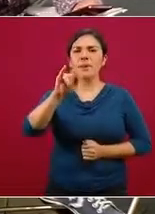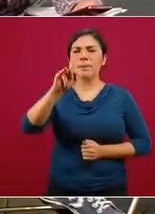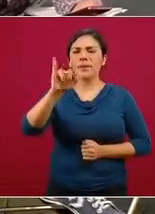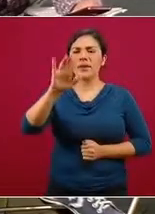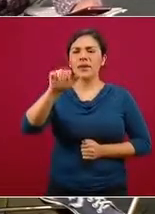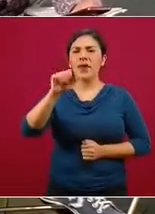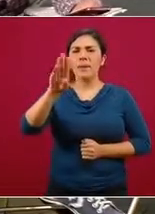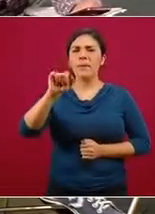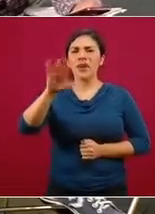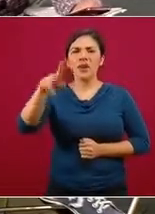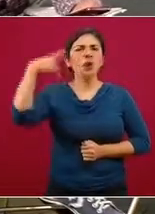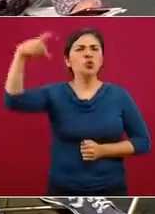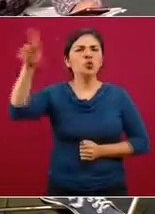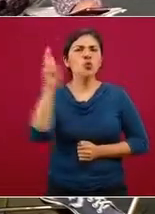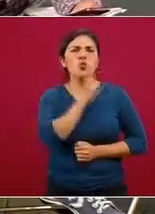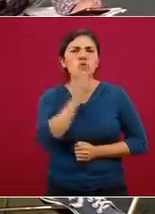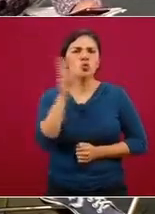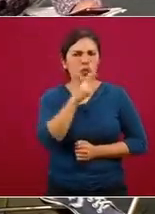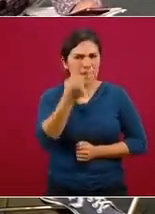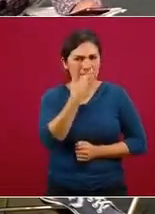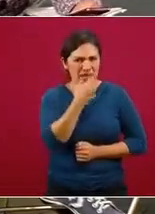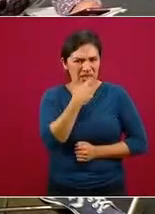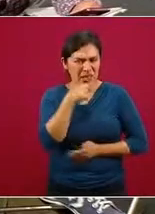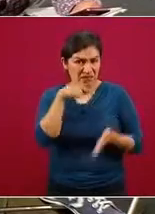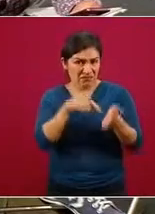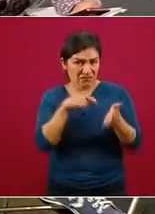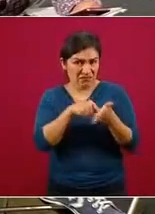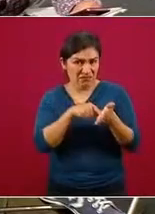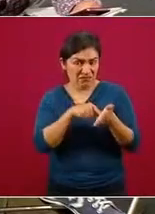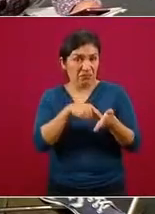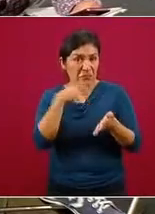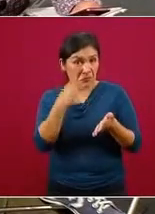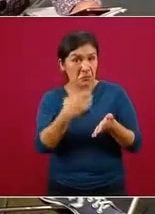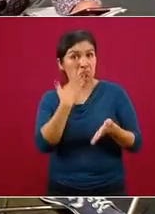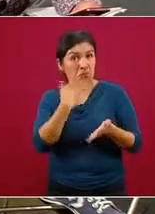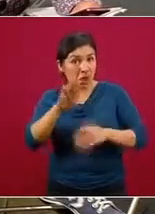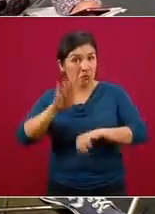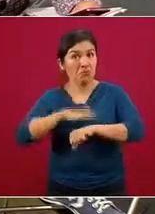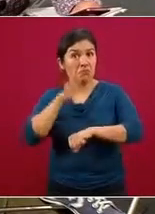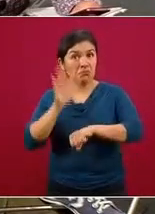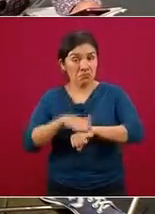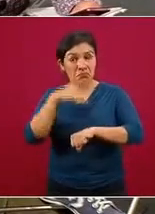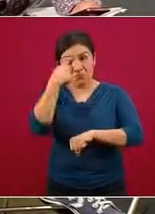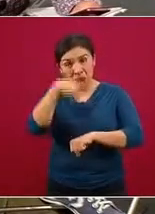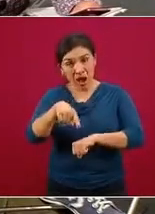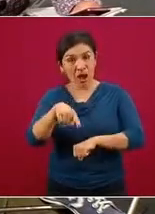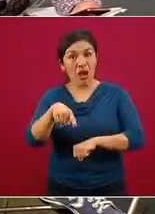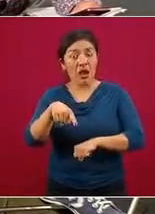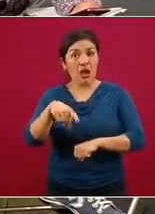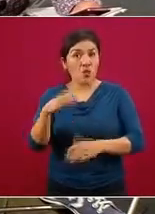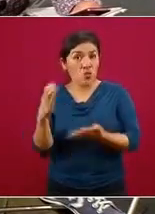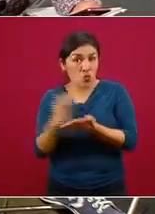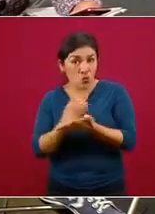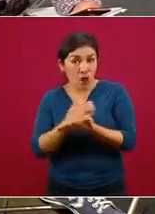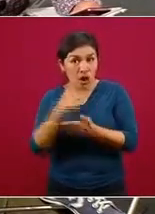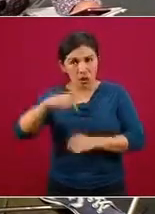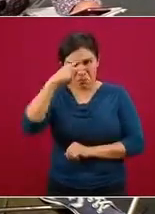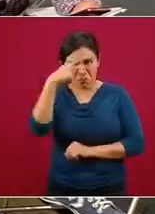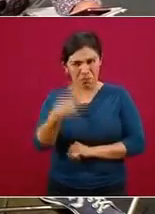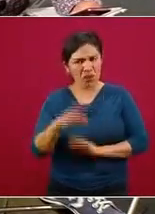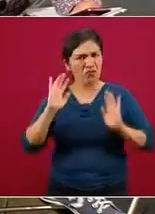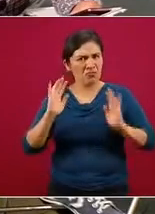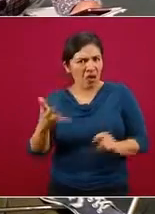este medicamento ruso. Es cierto que está teniendo muy buenos resultados y que en México ya